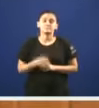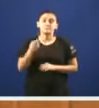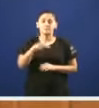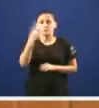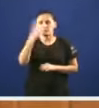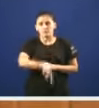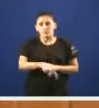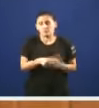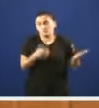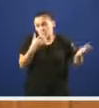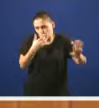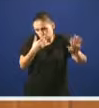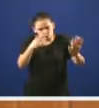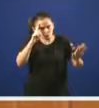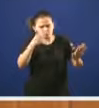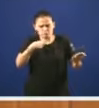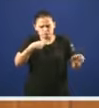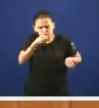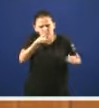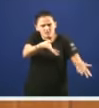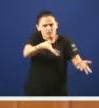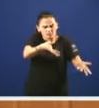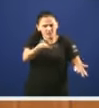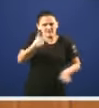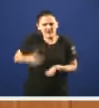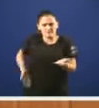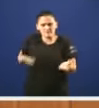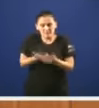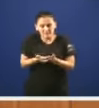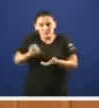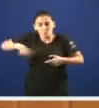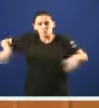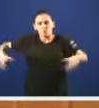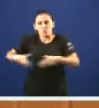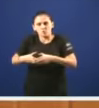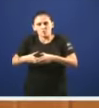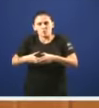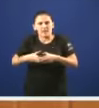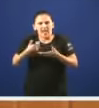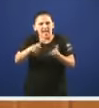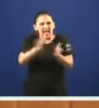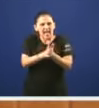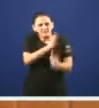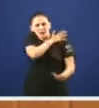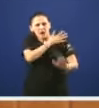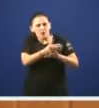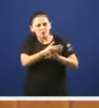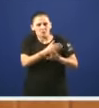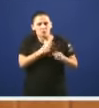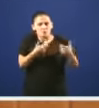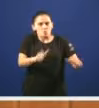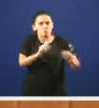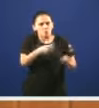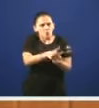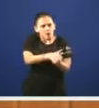vostede e se non o sabe informo de aquí temos solicitado dentro do noso grupo todas as actas da comisión do xogo dende a